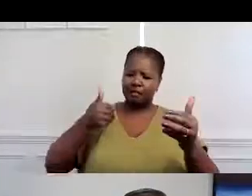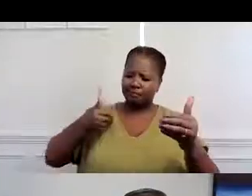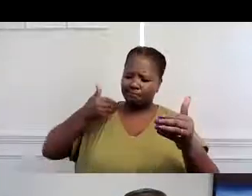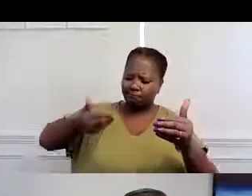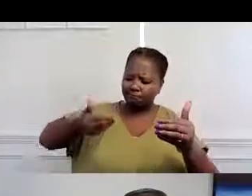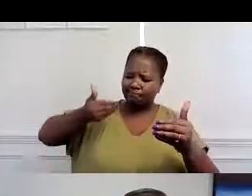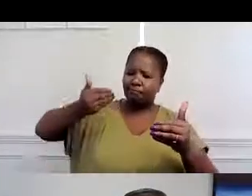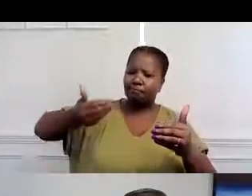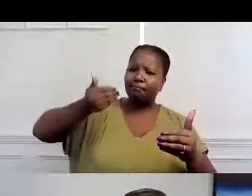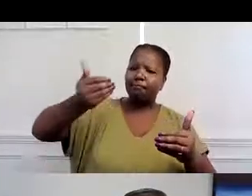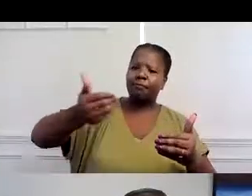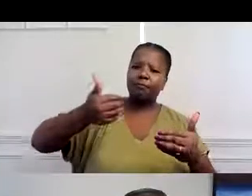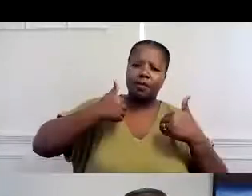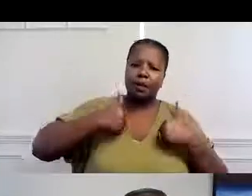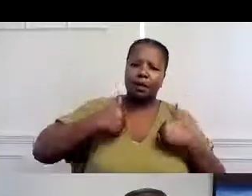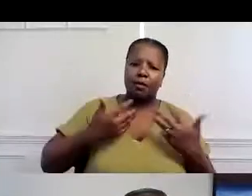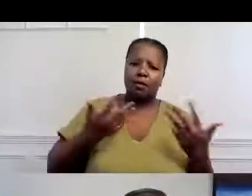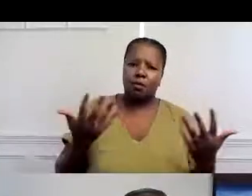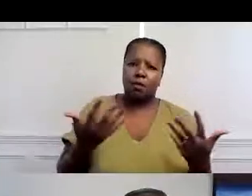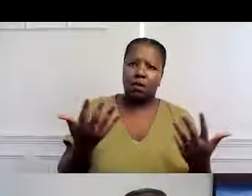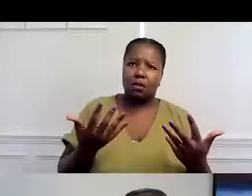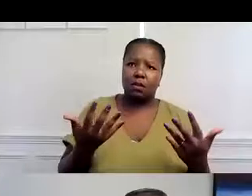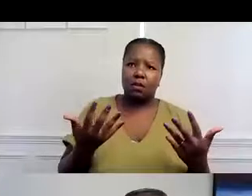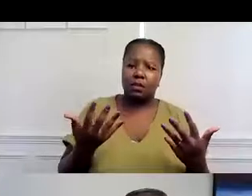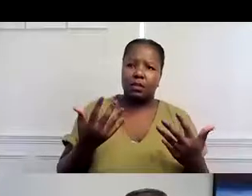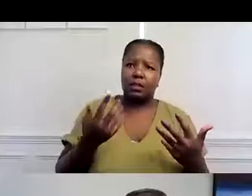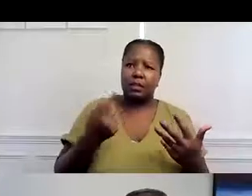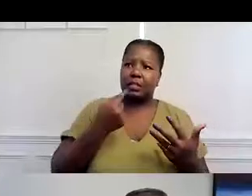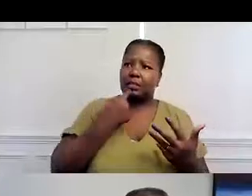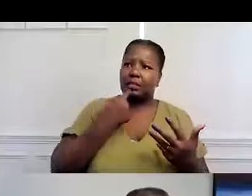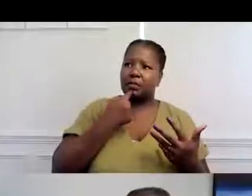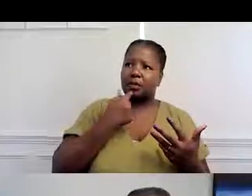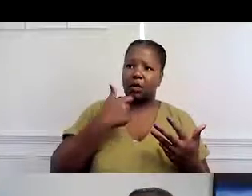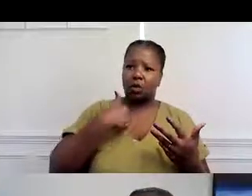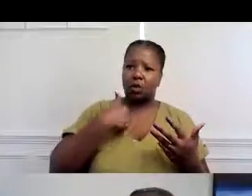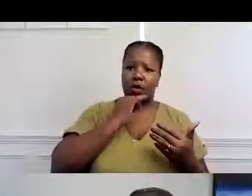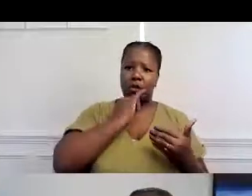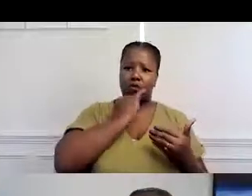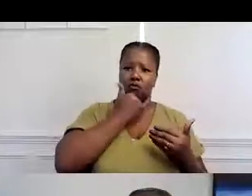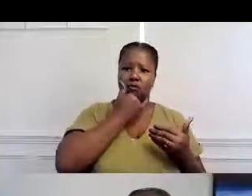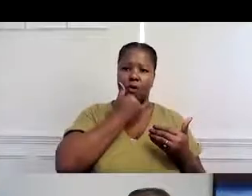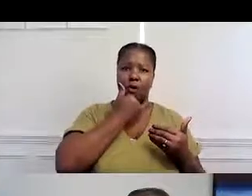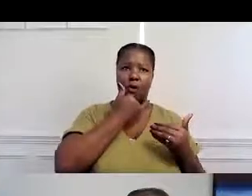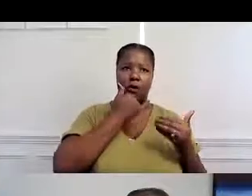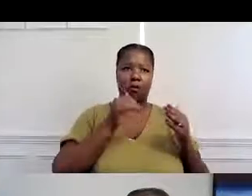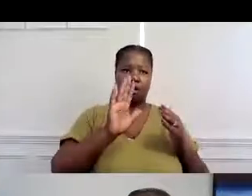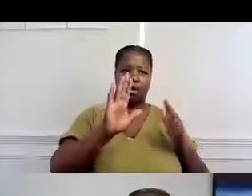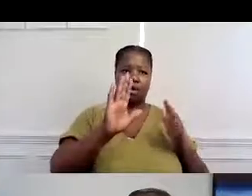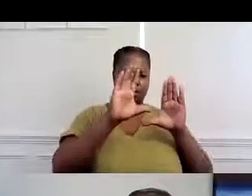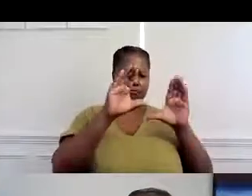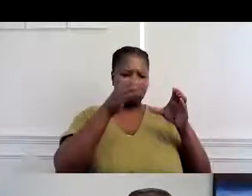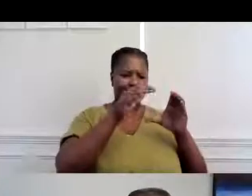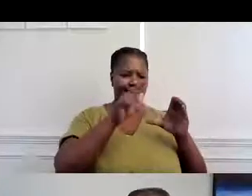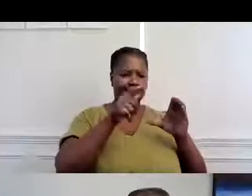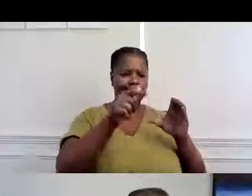Y ella consistentemente llegaba a tener, o tiene lo que nosotros clasificamos